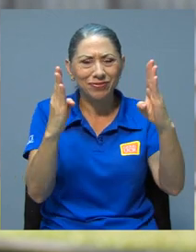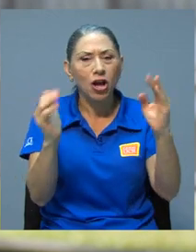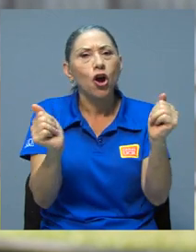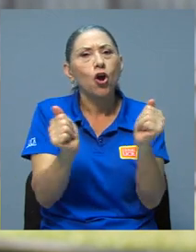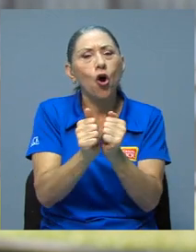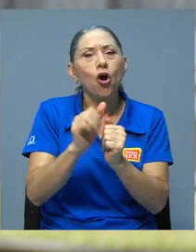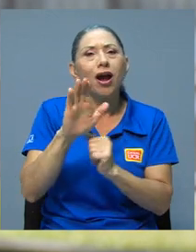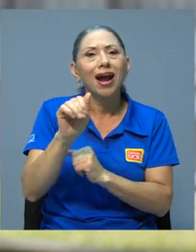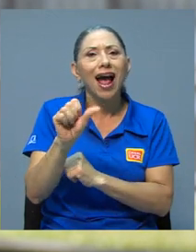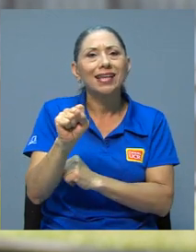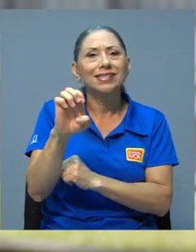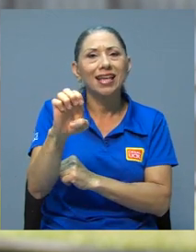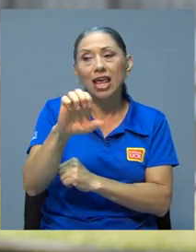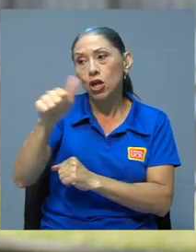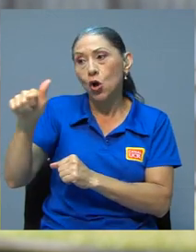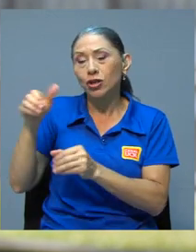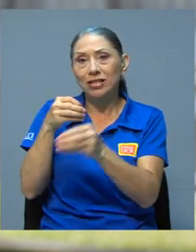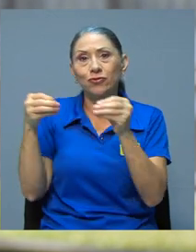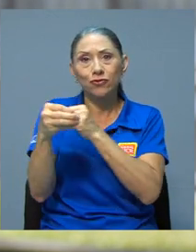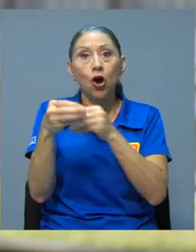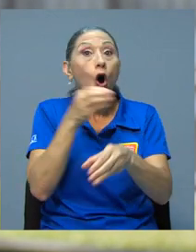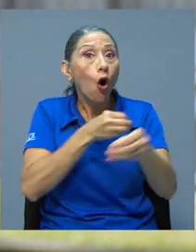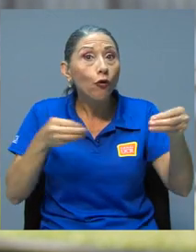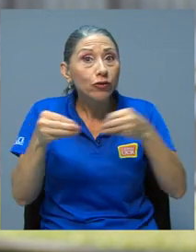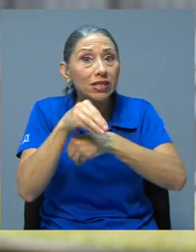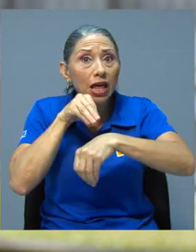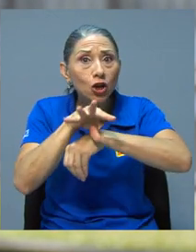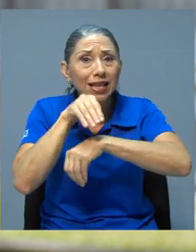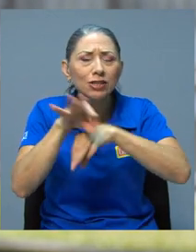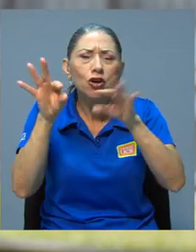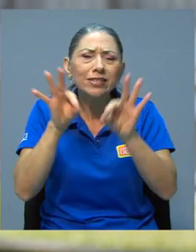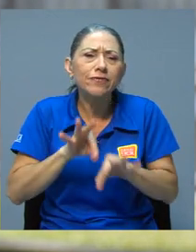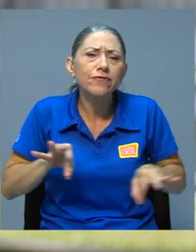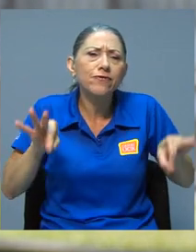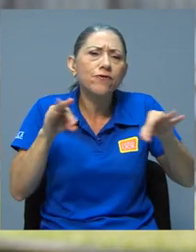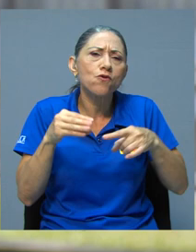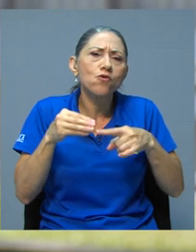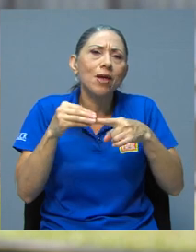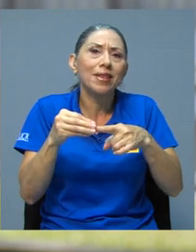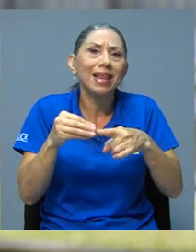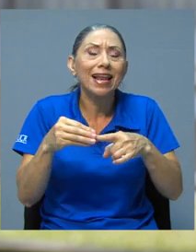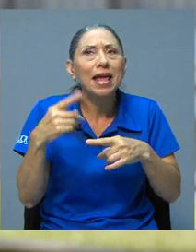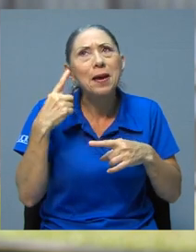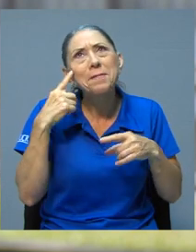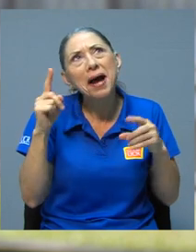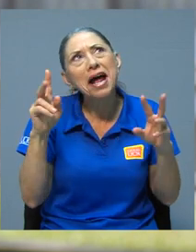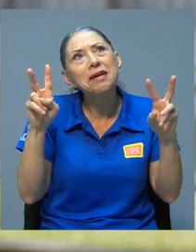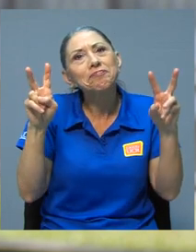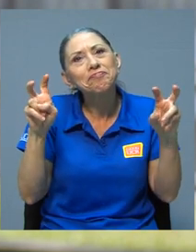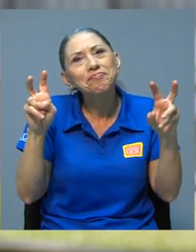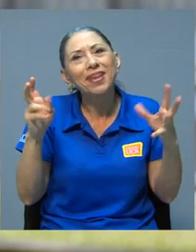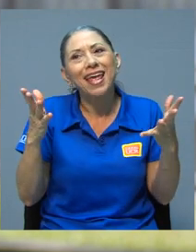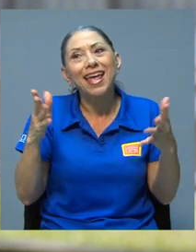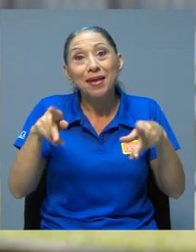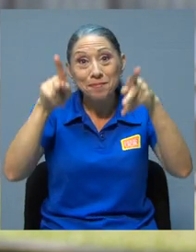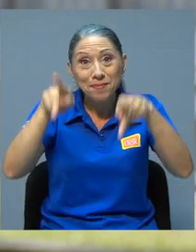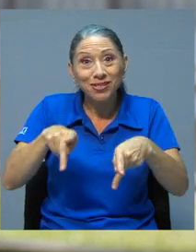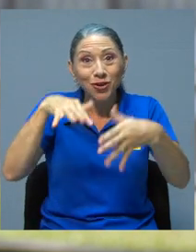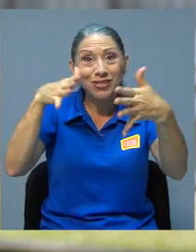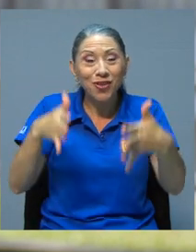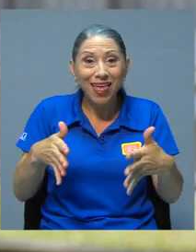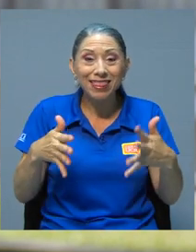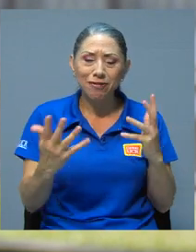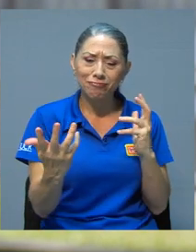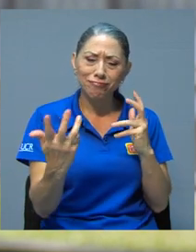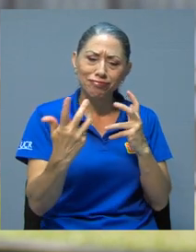unidades operativas. Así que la oficina de orientación es fundamental en el acomodo, por así decirlo, de la